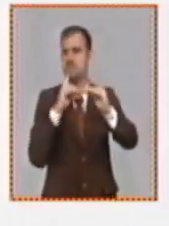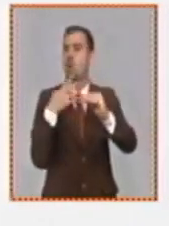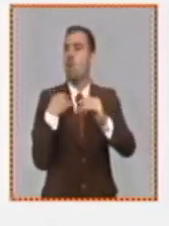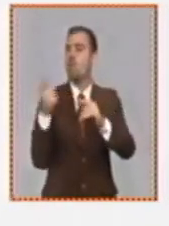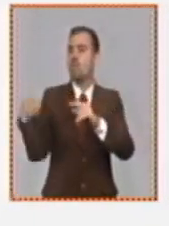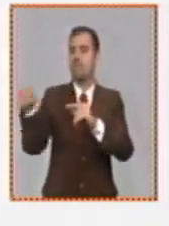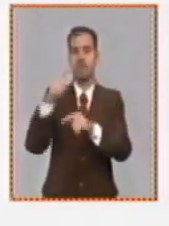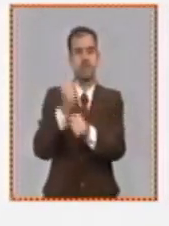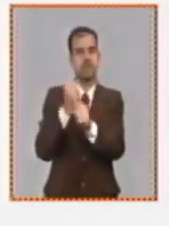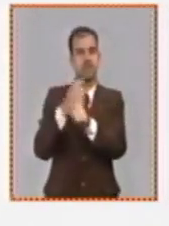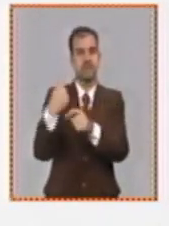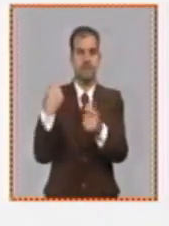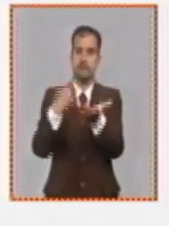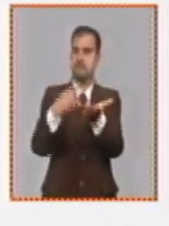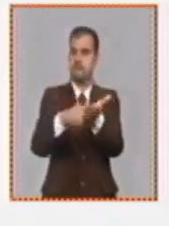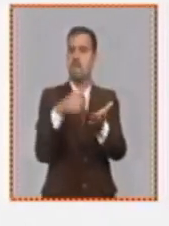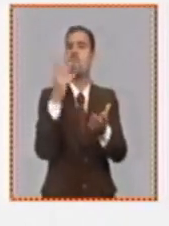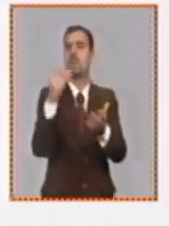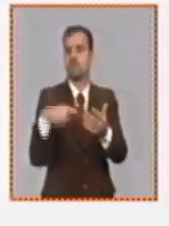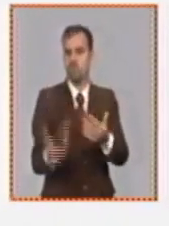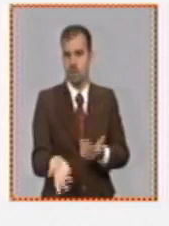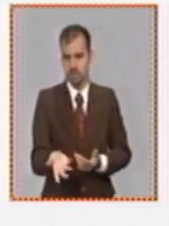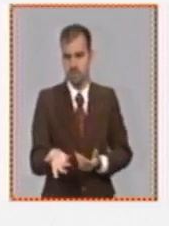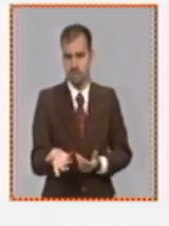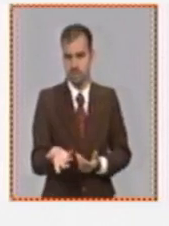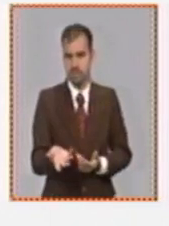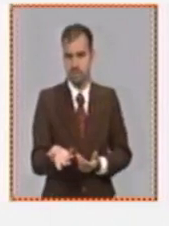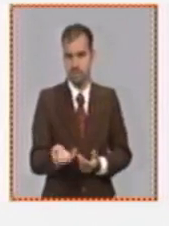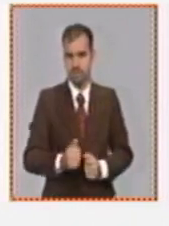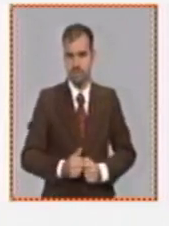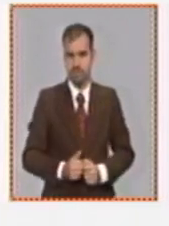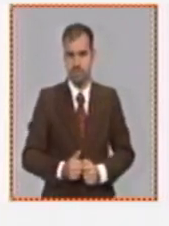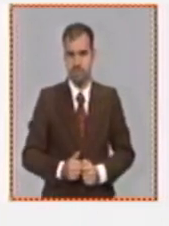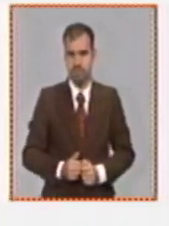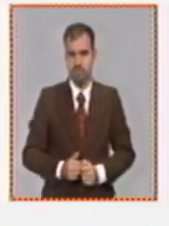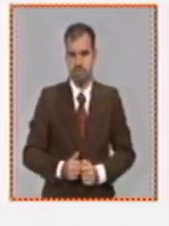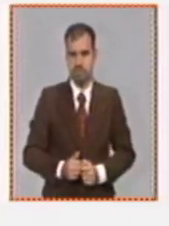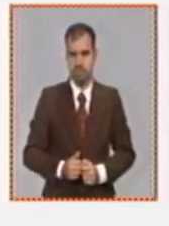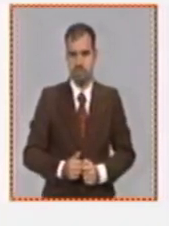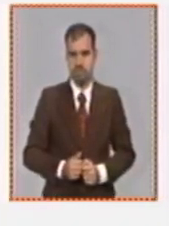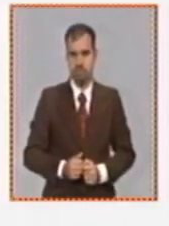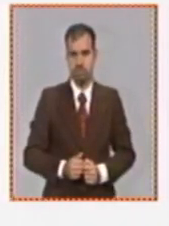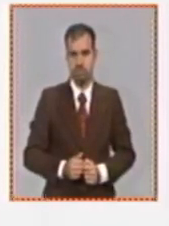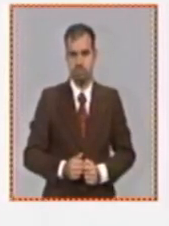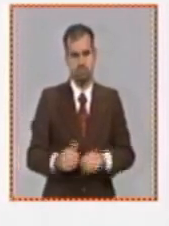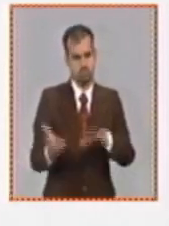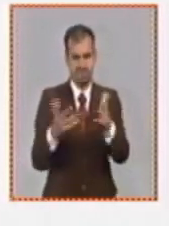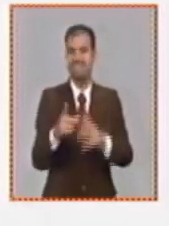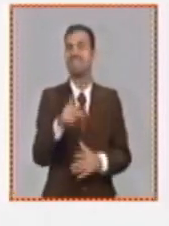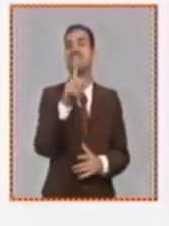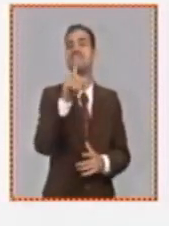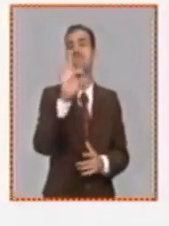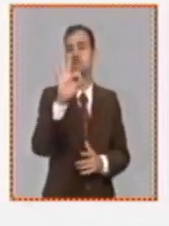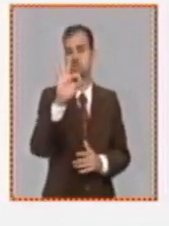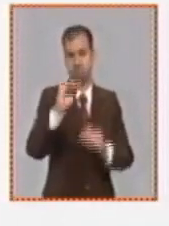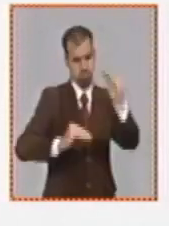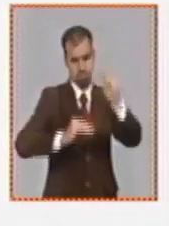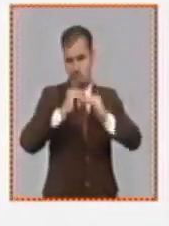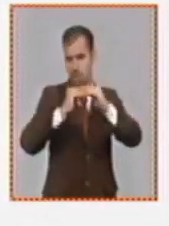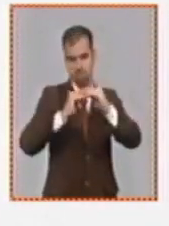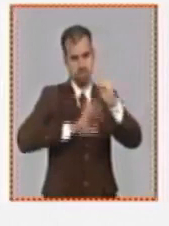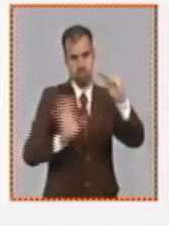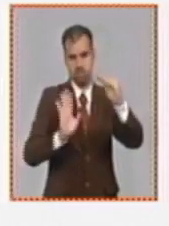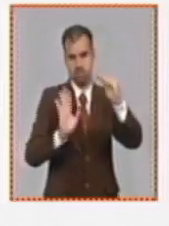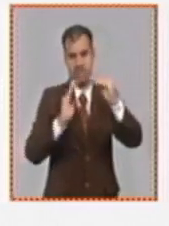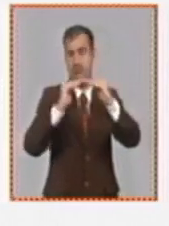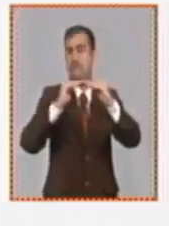a los trabajadores del comedor obrero que va a ser un coto o va a tener un coto de 18 pesos